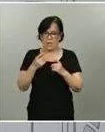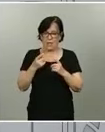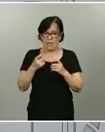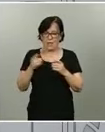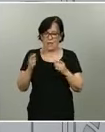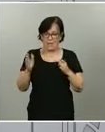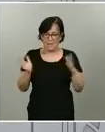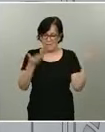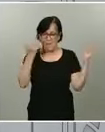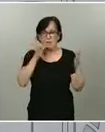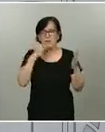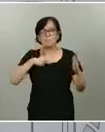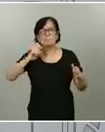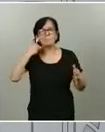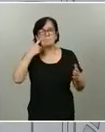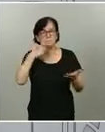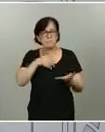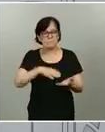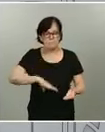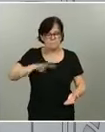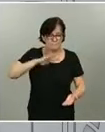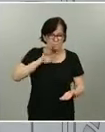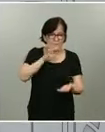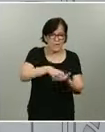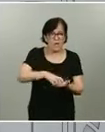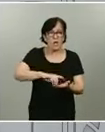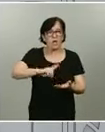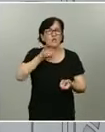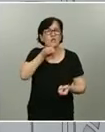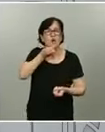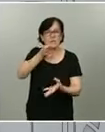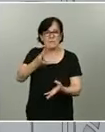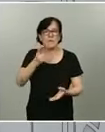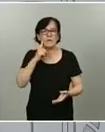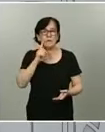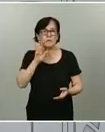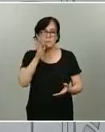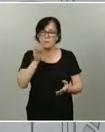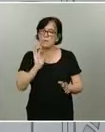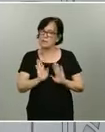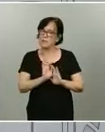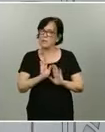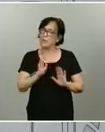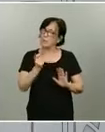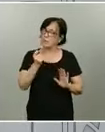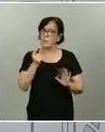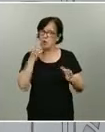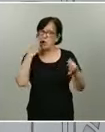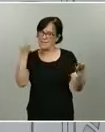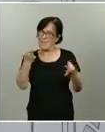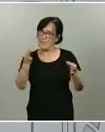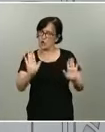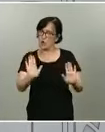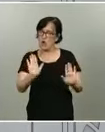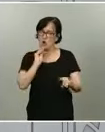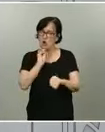detección y de notificación, estamos observando que seguimos estando a riesgo. Tenemos el brote del que hemos hablado hace un